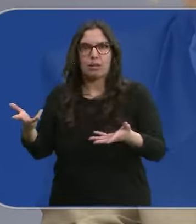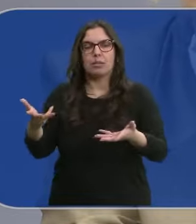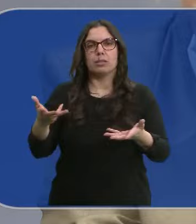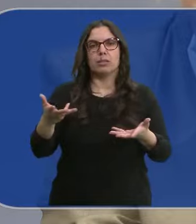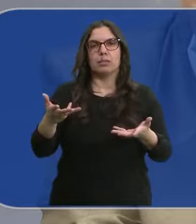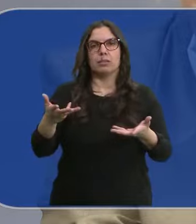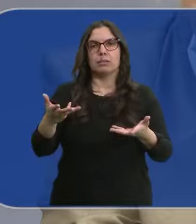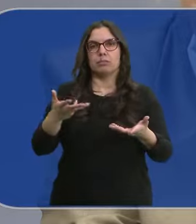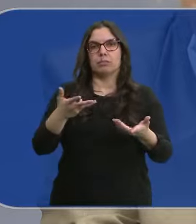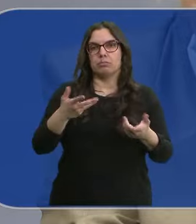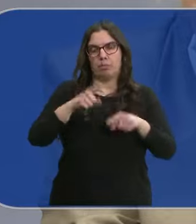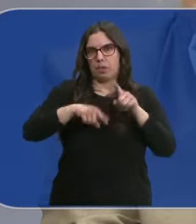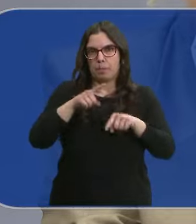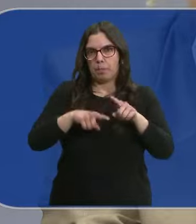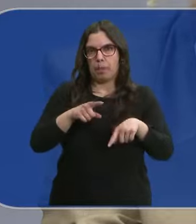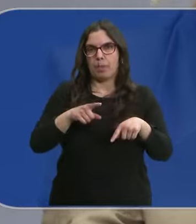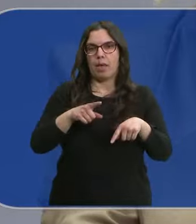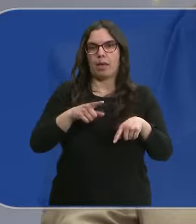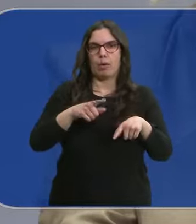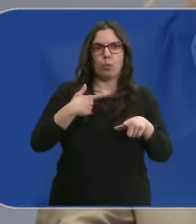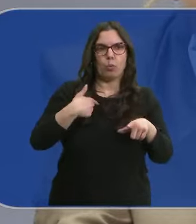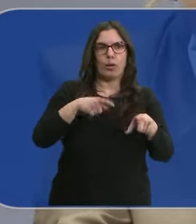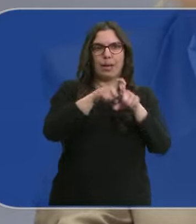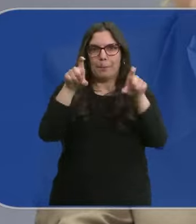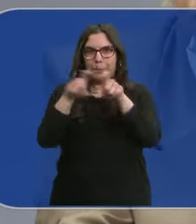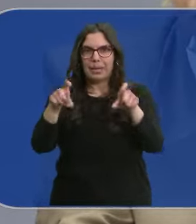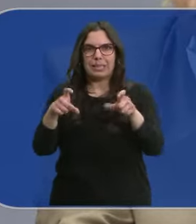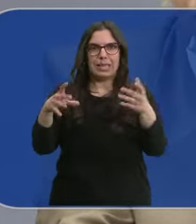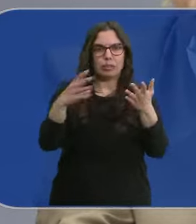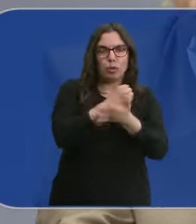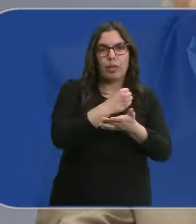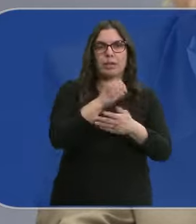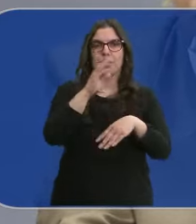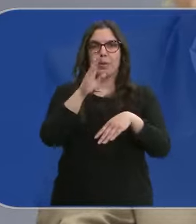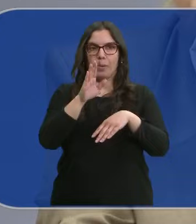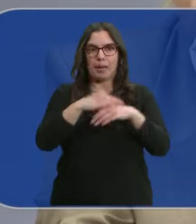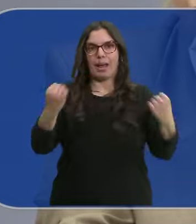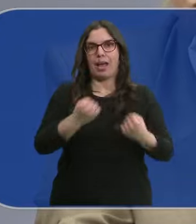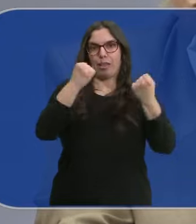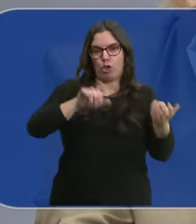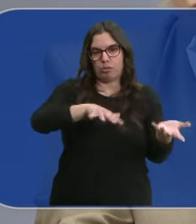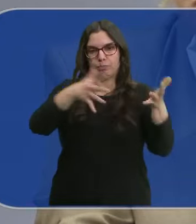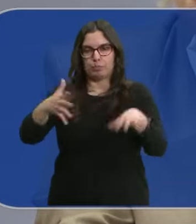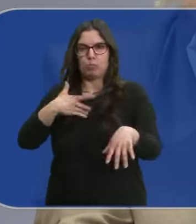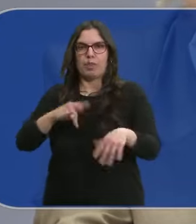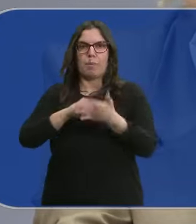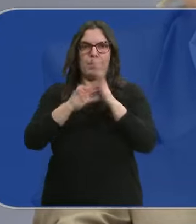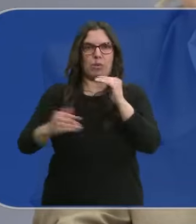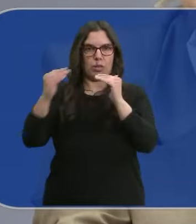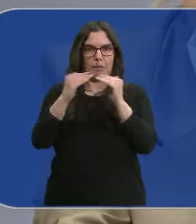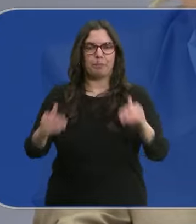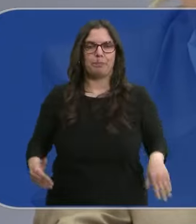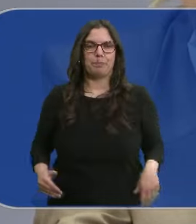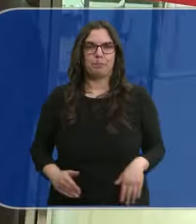ayuntamientos, a todo el tejido productivo que hay para la implantación de esas acciones, de esos planes de igualdad.